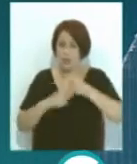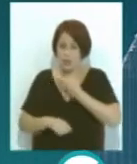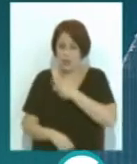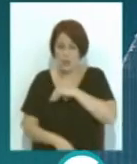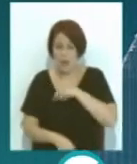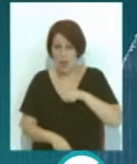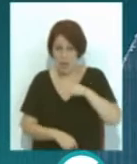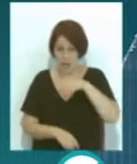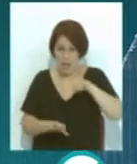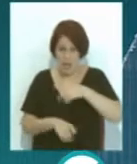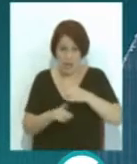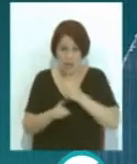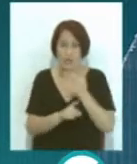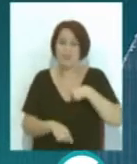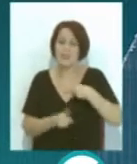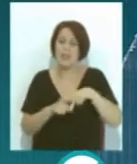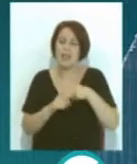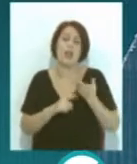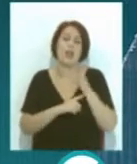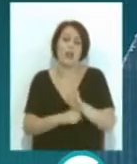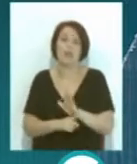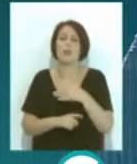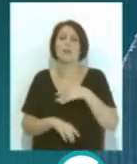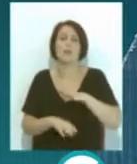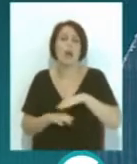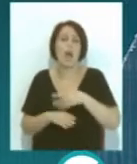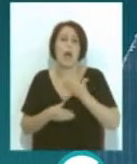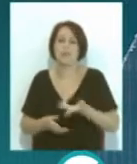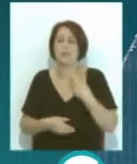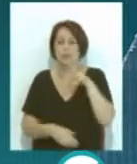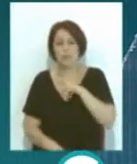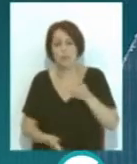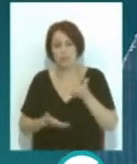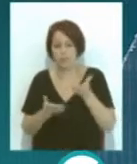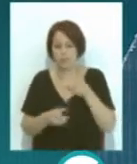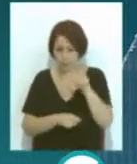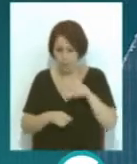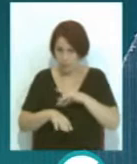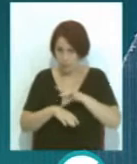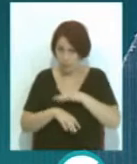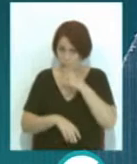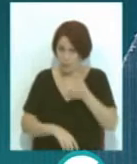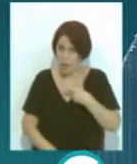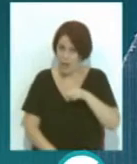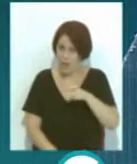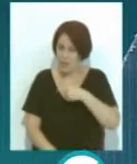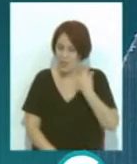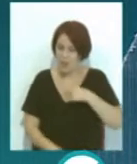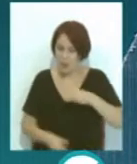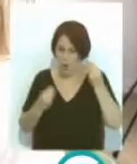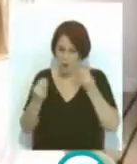en Cádiz ofrece talleres de esta disciplina para ayudar a la recuperación de los enfermos tras superar el cáncer.